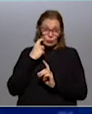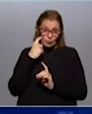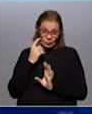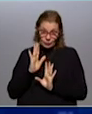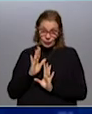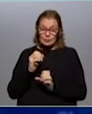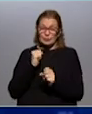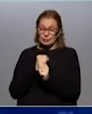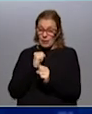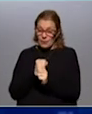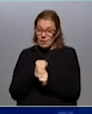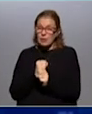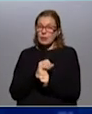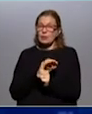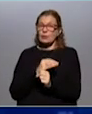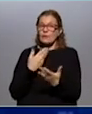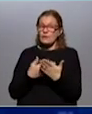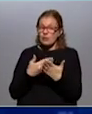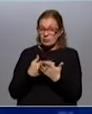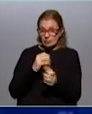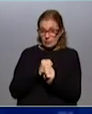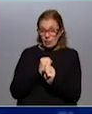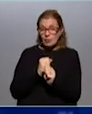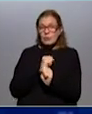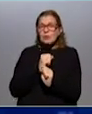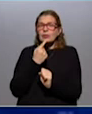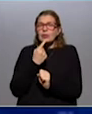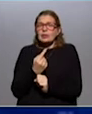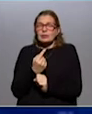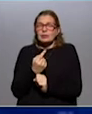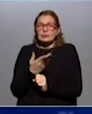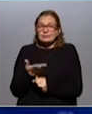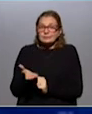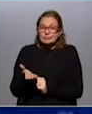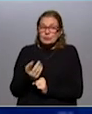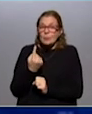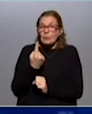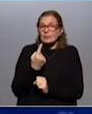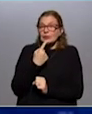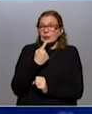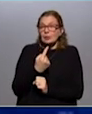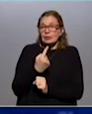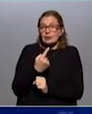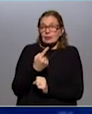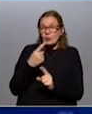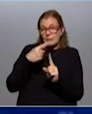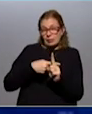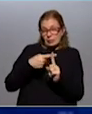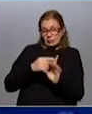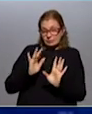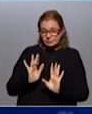empleo y de desempleo. ¿qué podemos decir como primer comentario en estos meses?